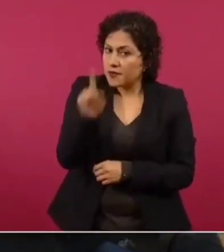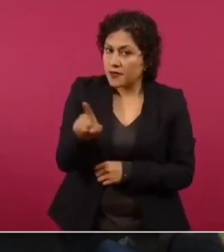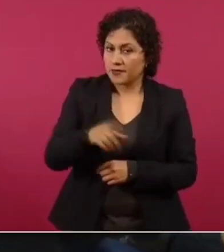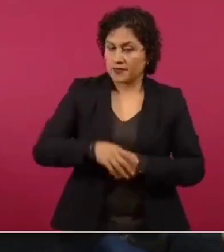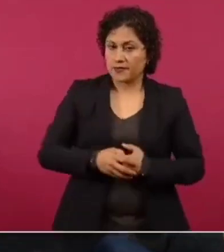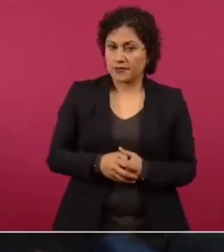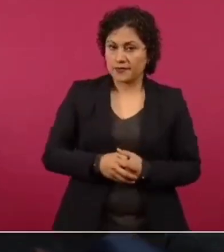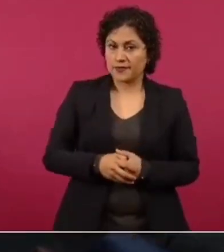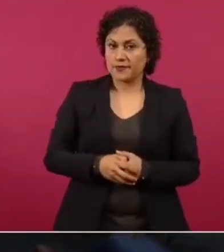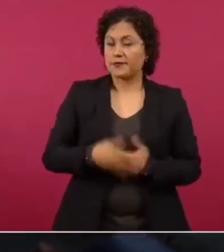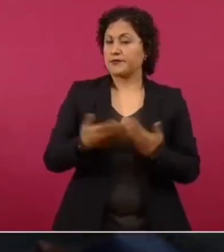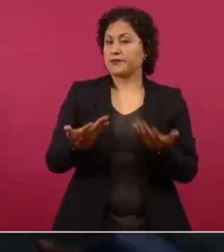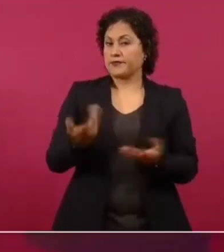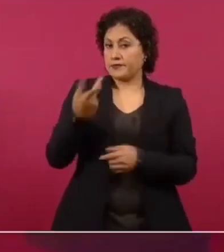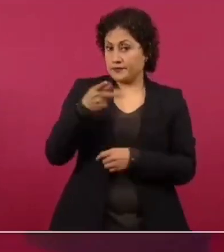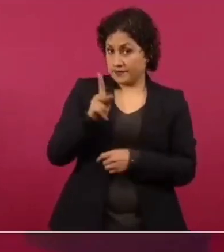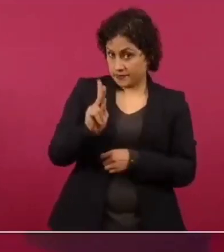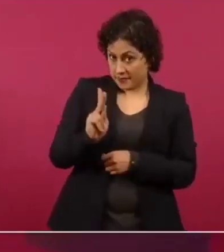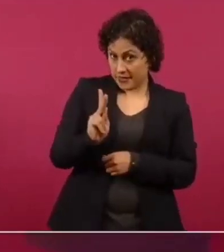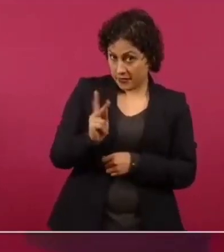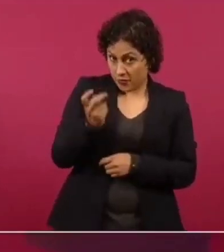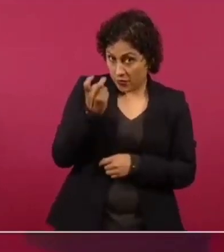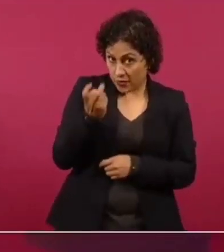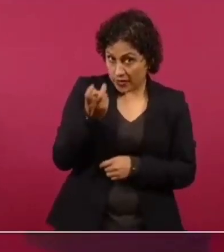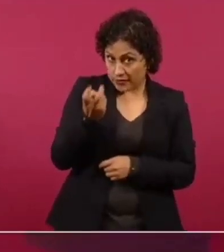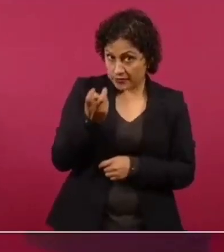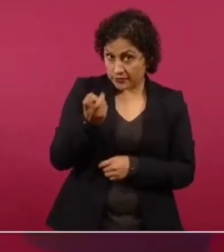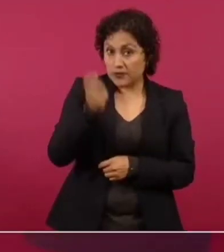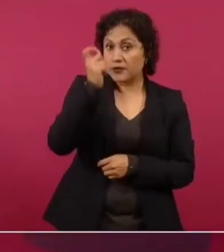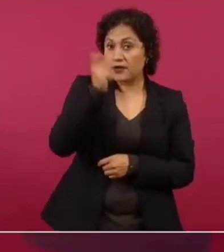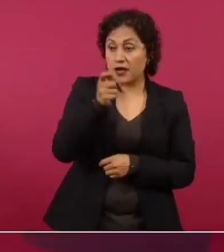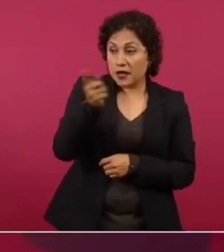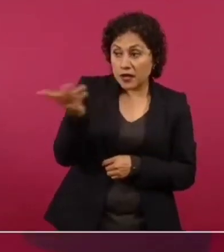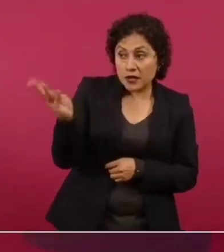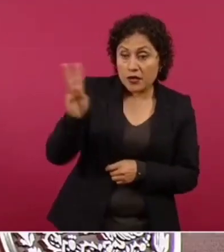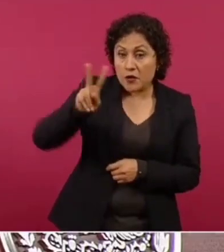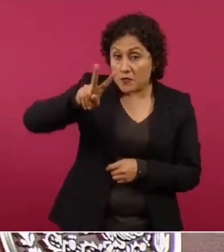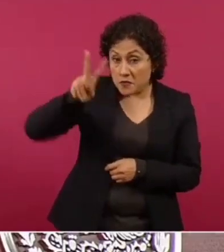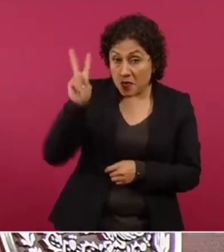pero eso no significa que tengan razón,